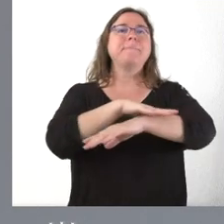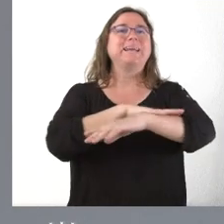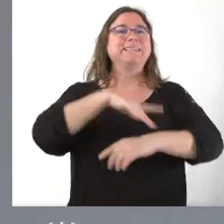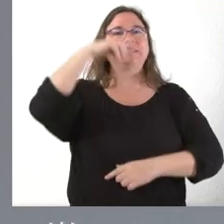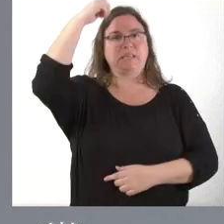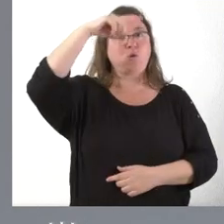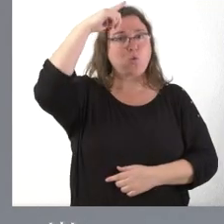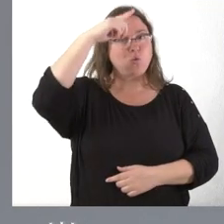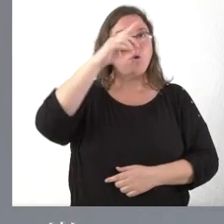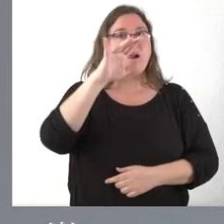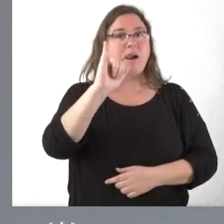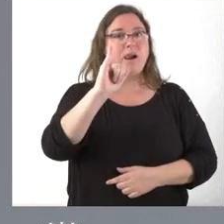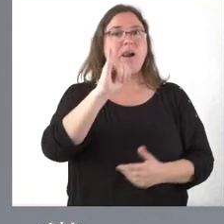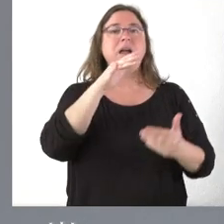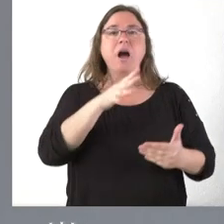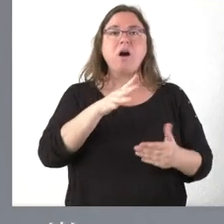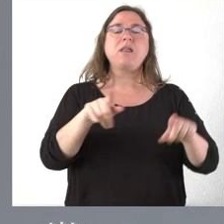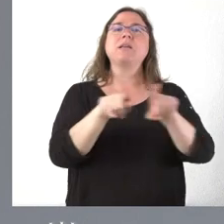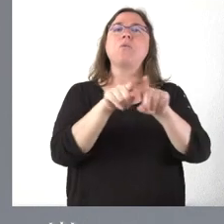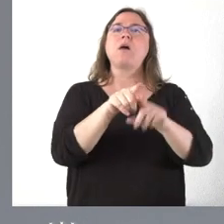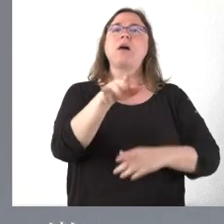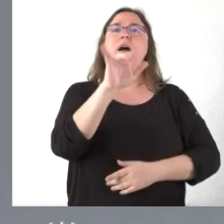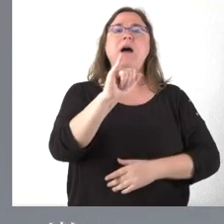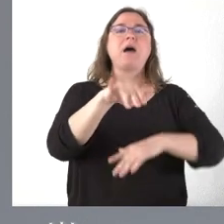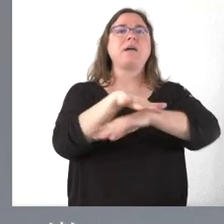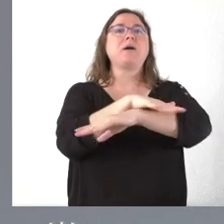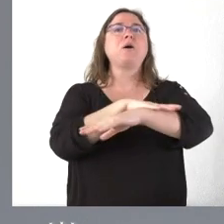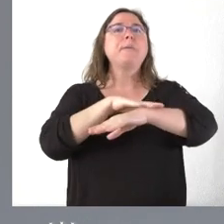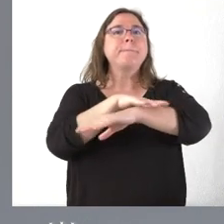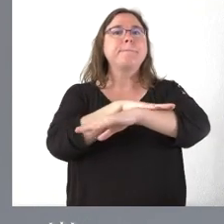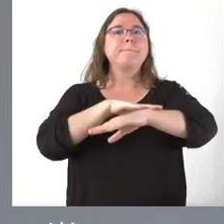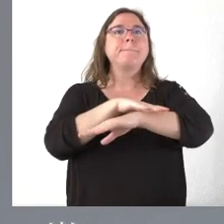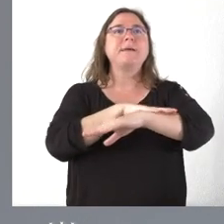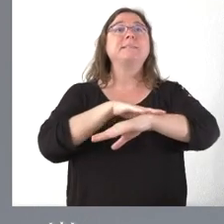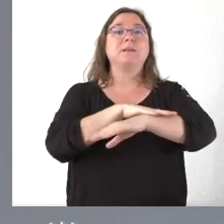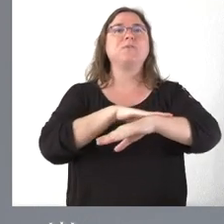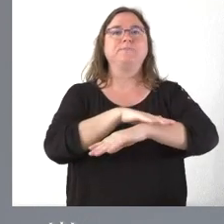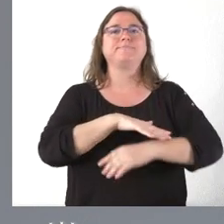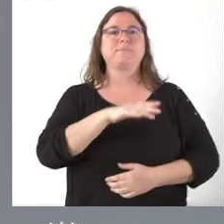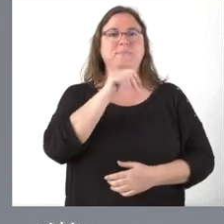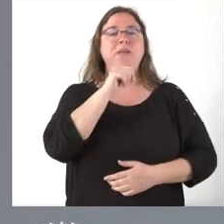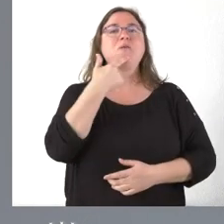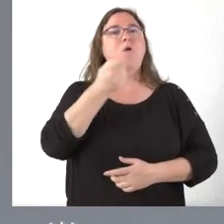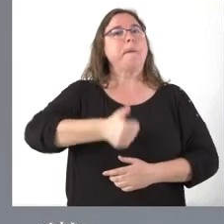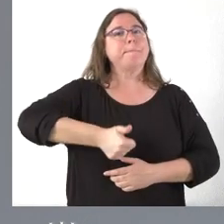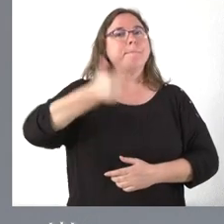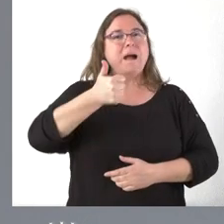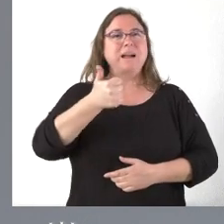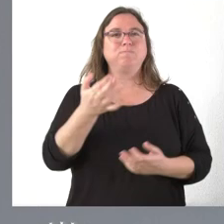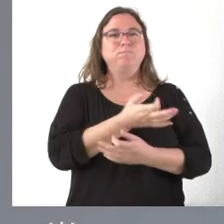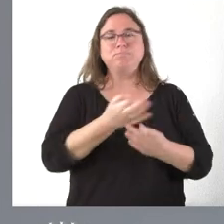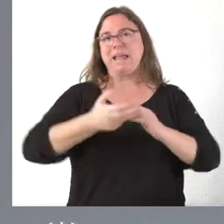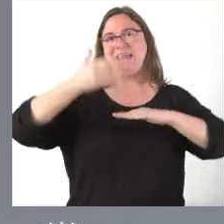ministerio que existe actualmente, el ministerio que existe actualmente, tiene un conocimiento mucho más imperfecto y mucho más